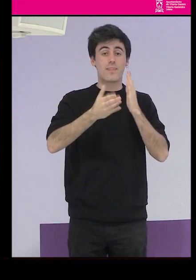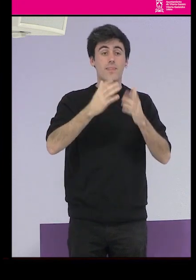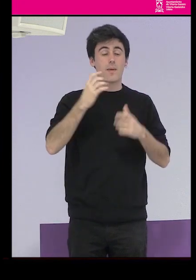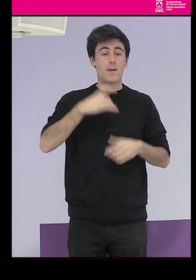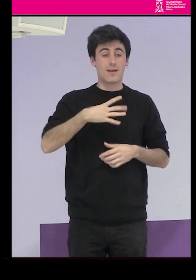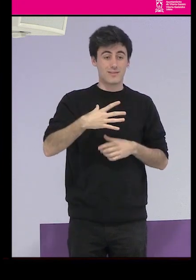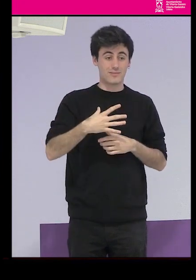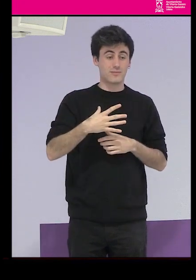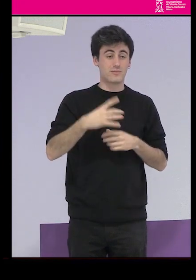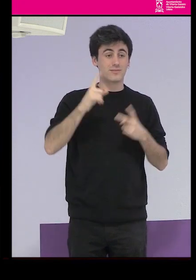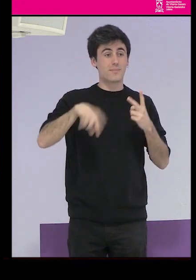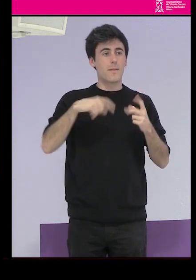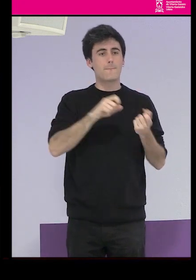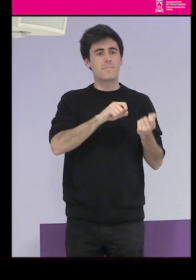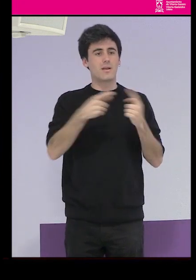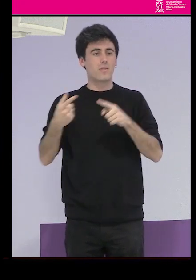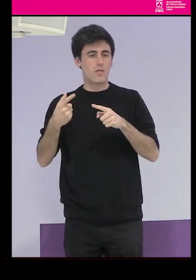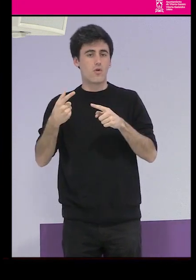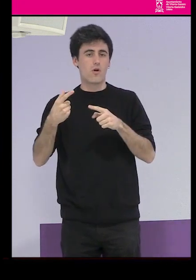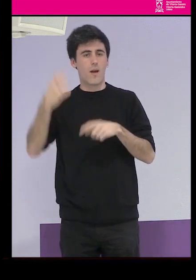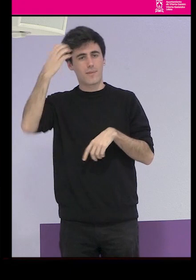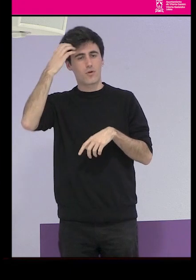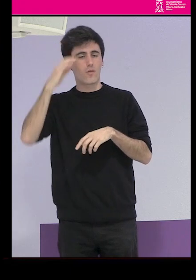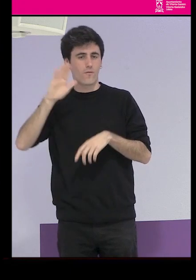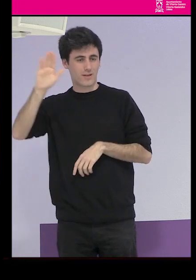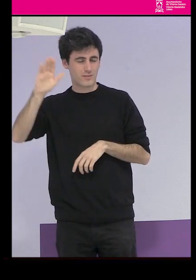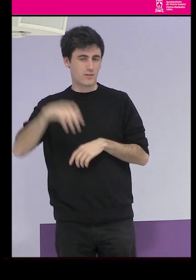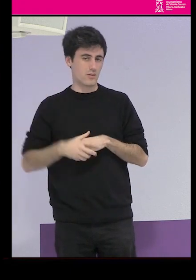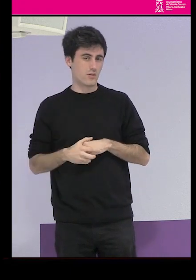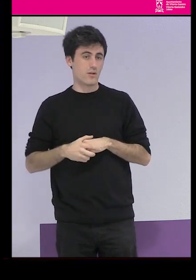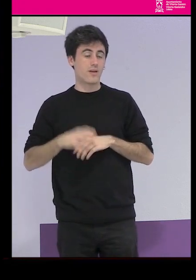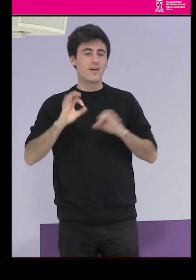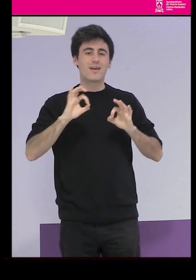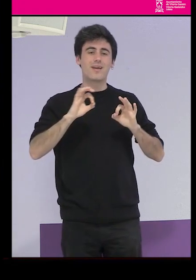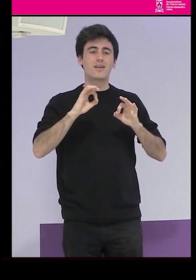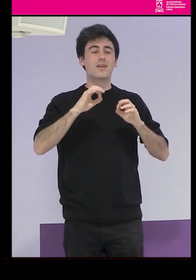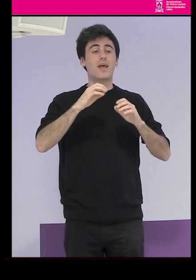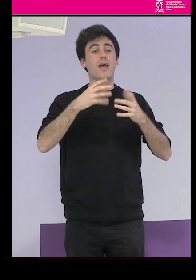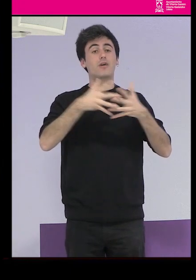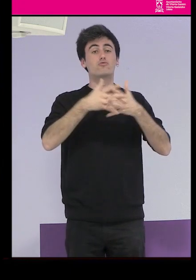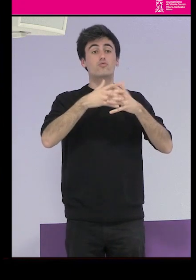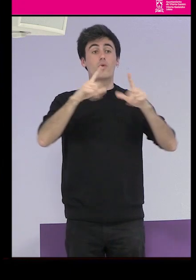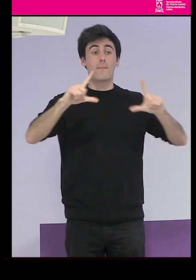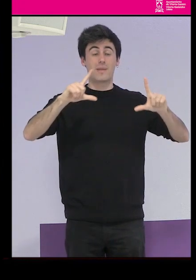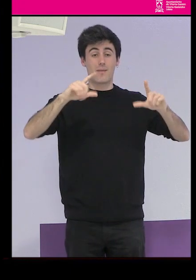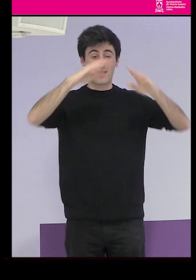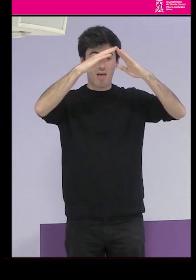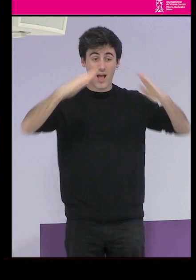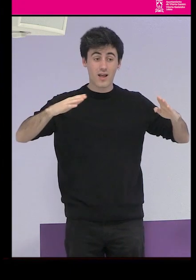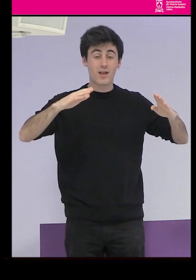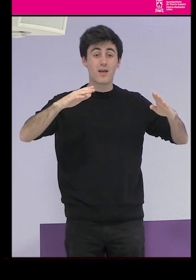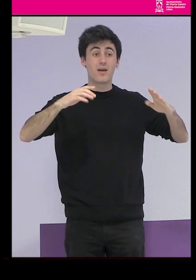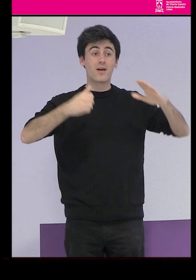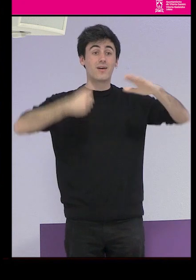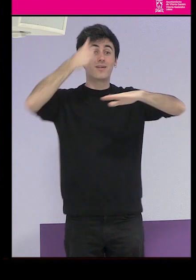y tiene muchos paralelismos con el patronato franquista. Era una estructura piramidal, estaban en los puestos más altos